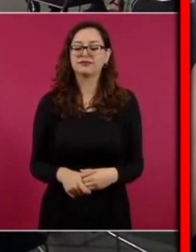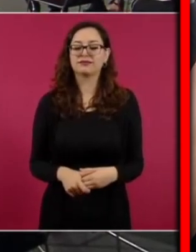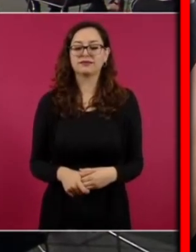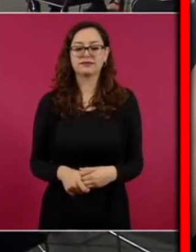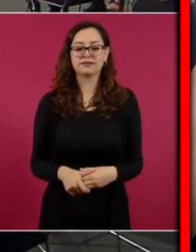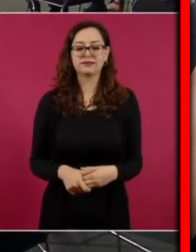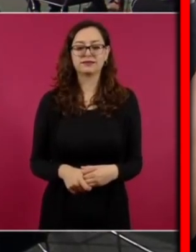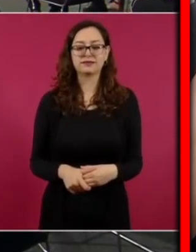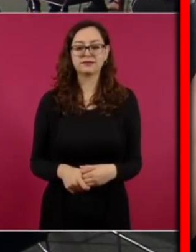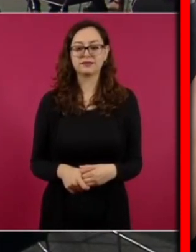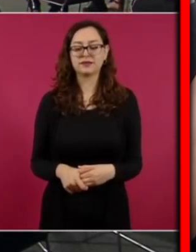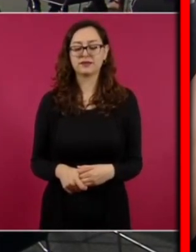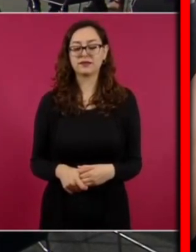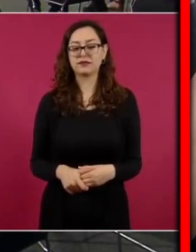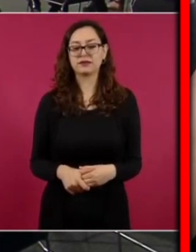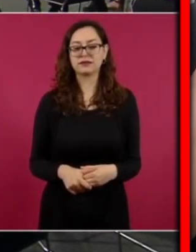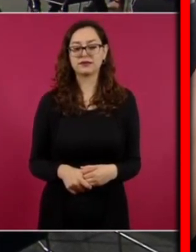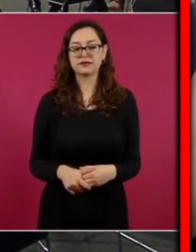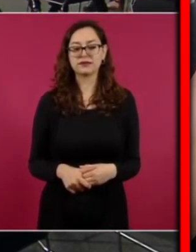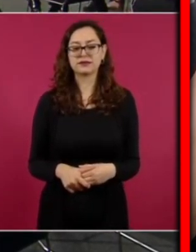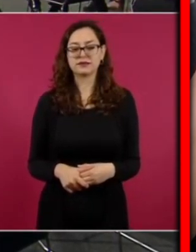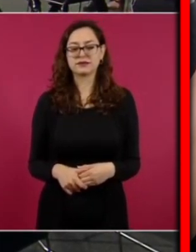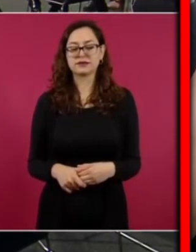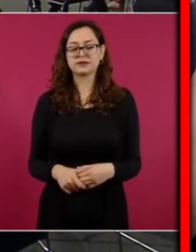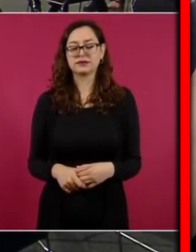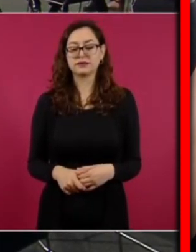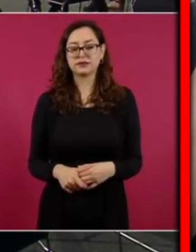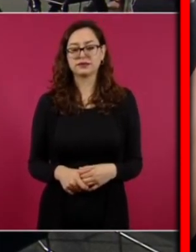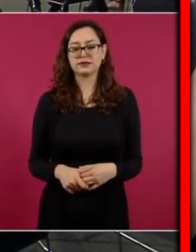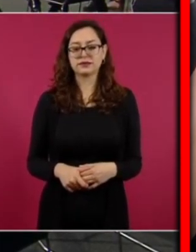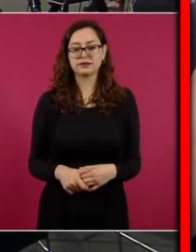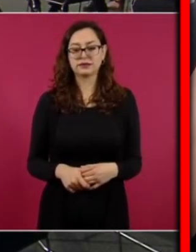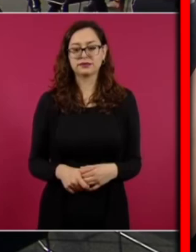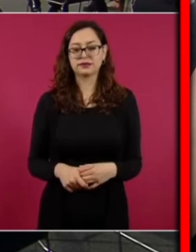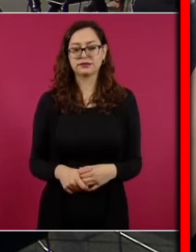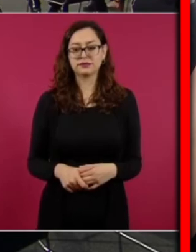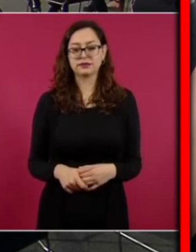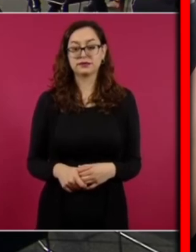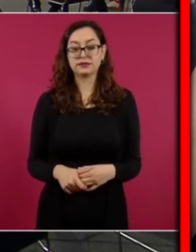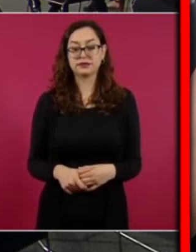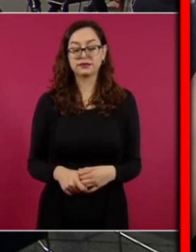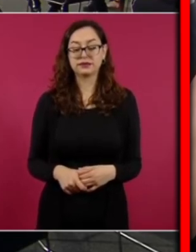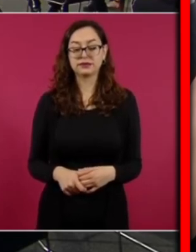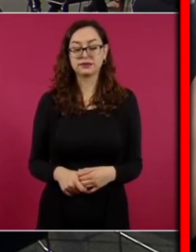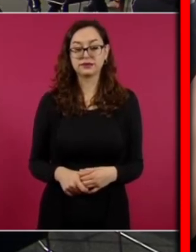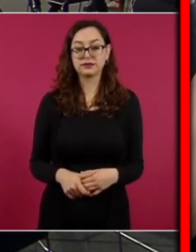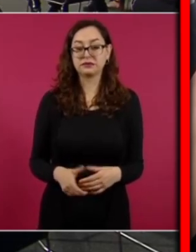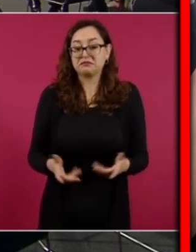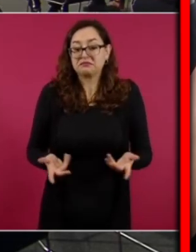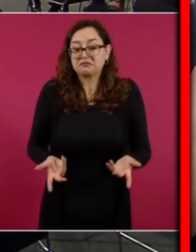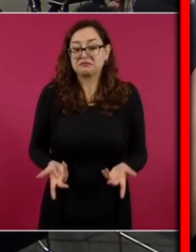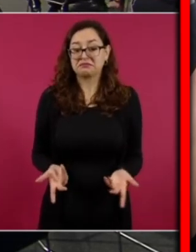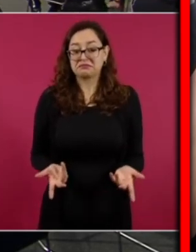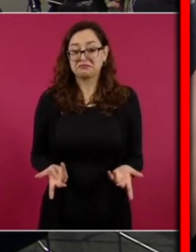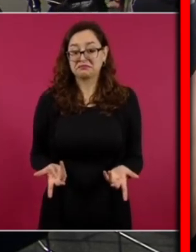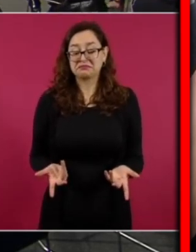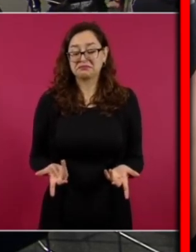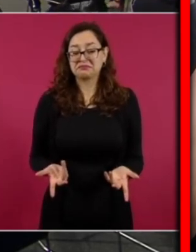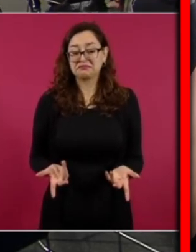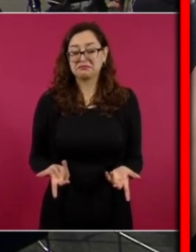entonces no es lo básico si les ganamos